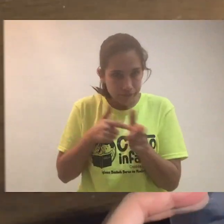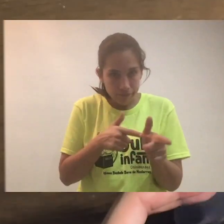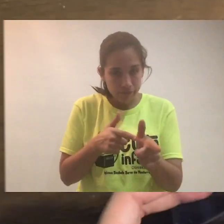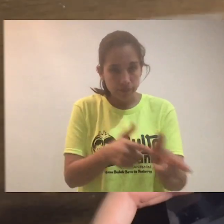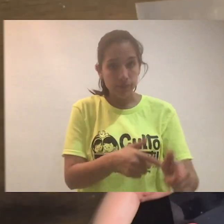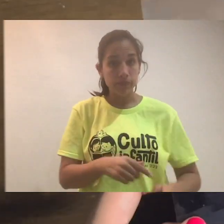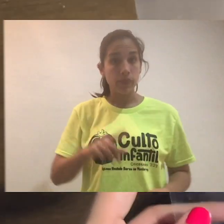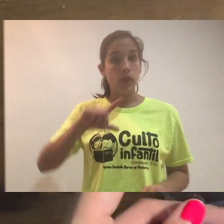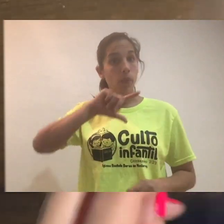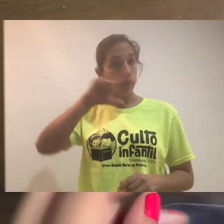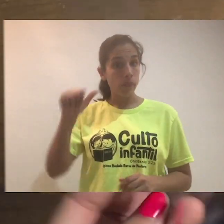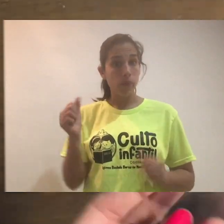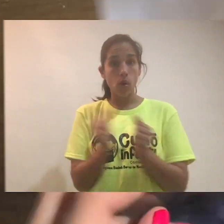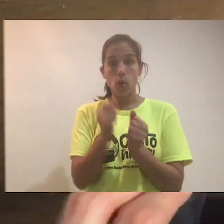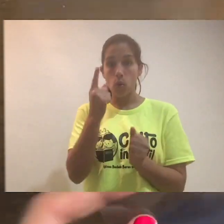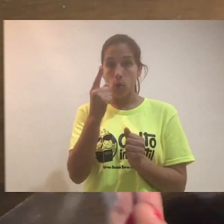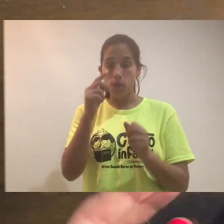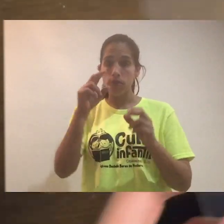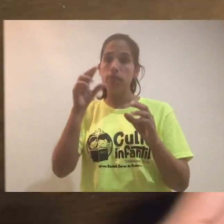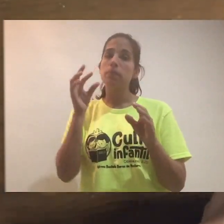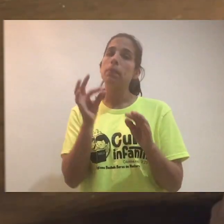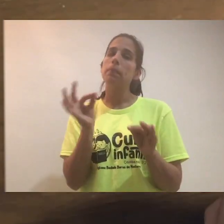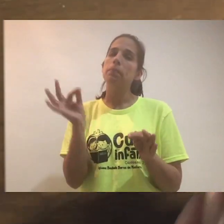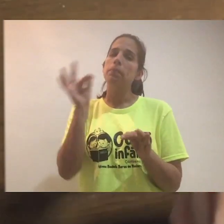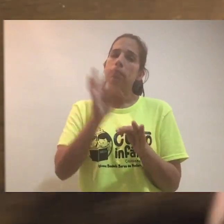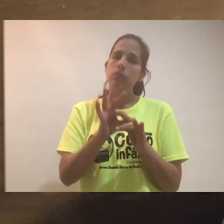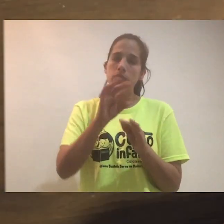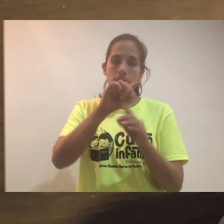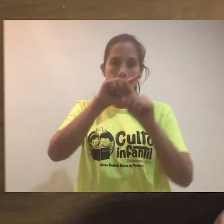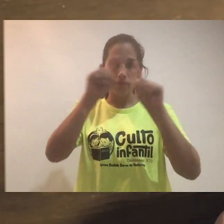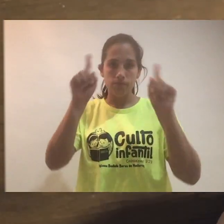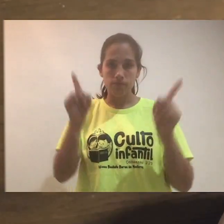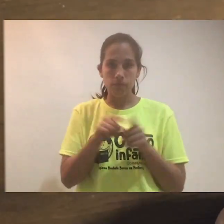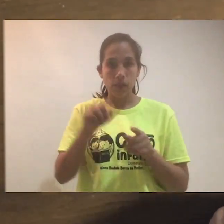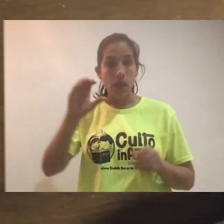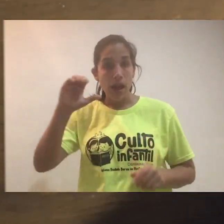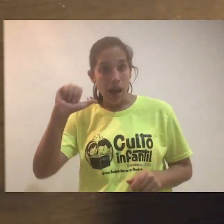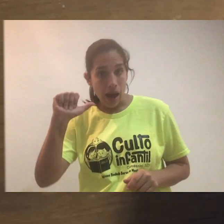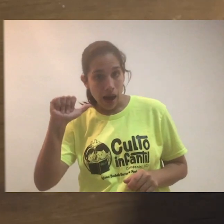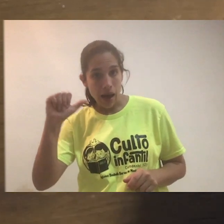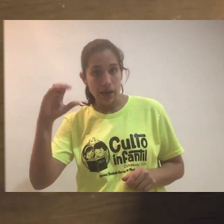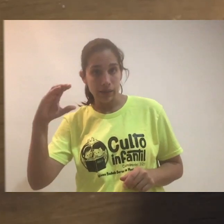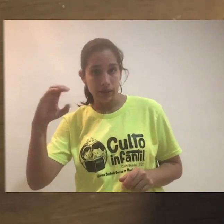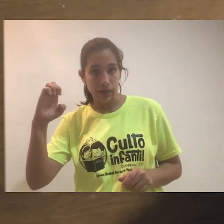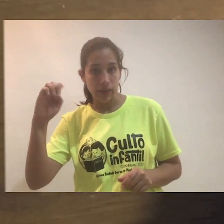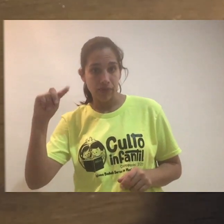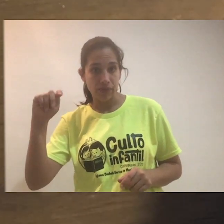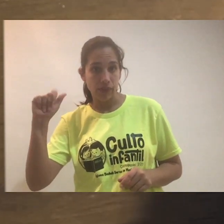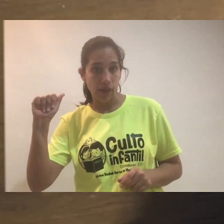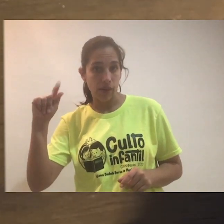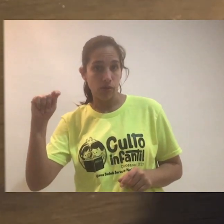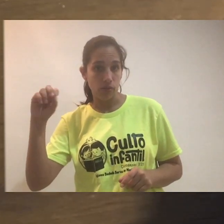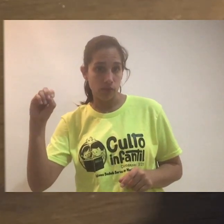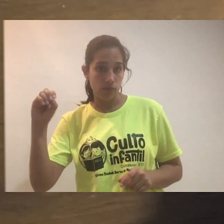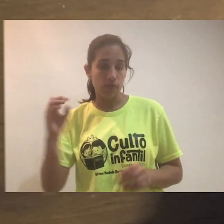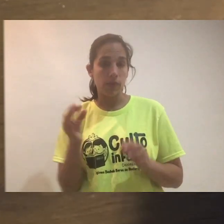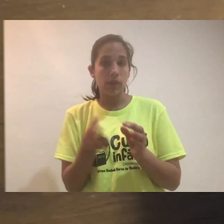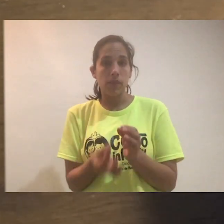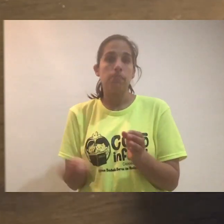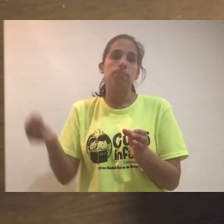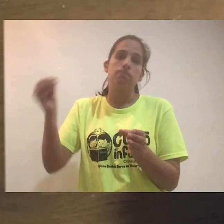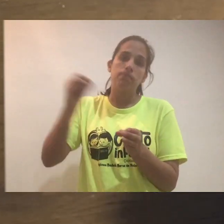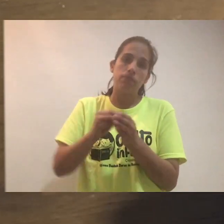Después, con un pedacito de acetato, hacemos otro cilindro que vaya por